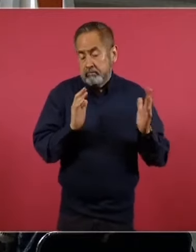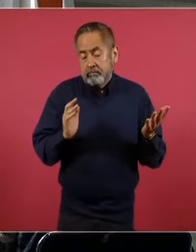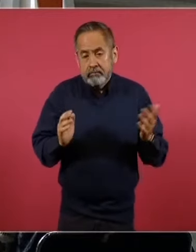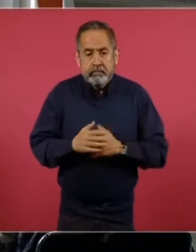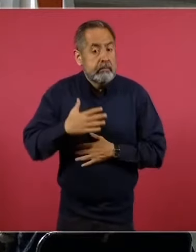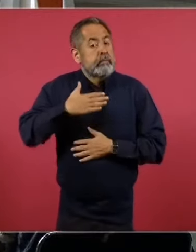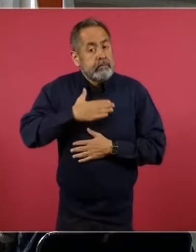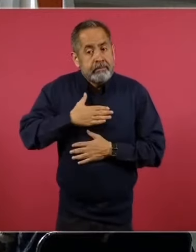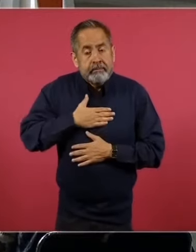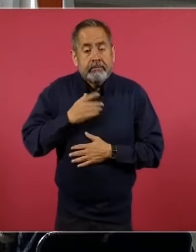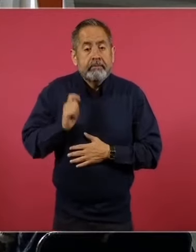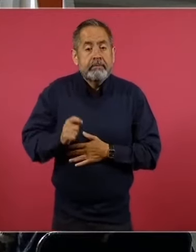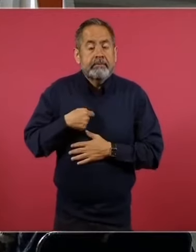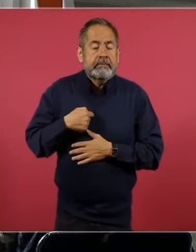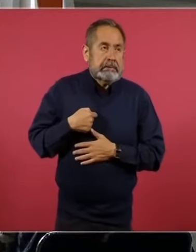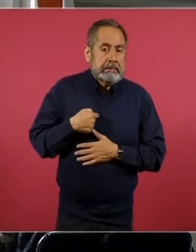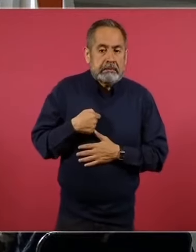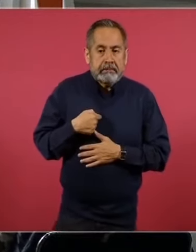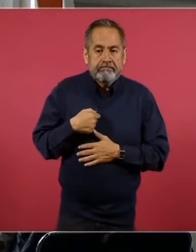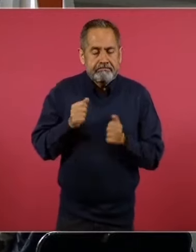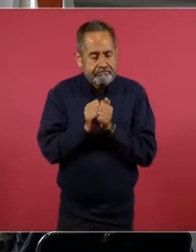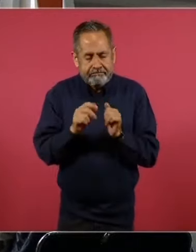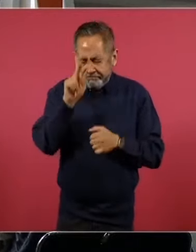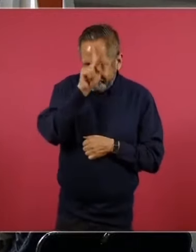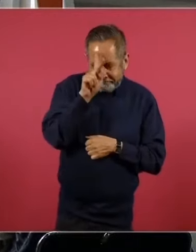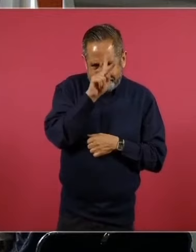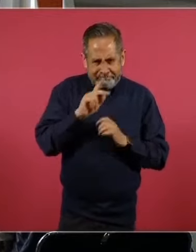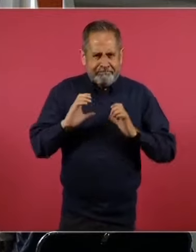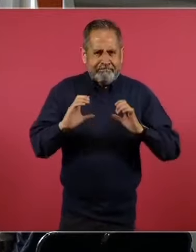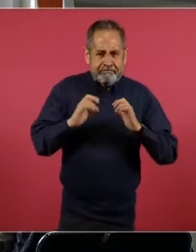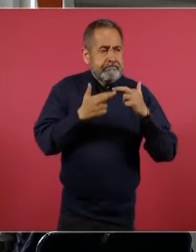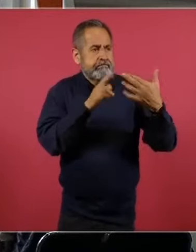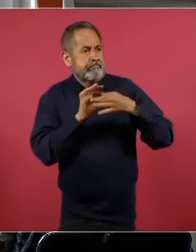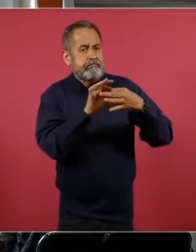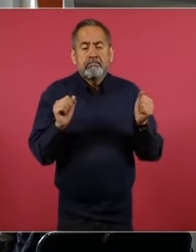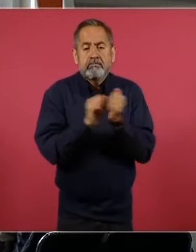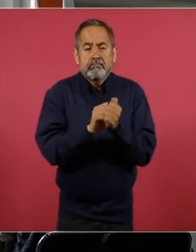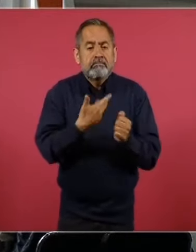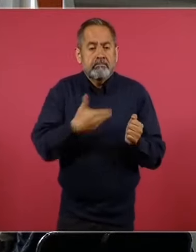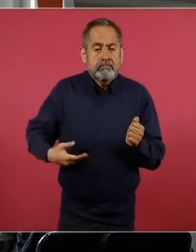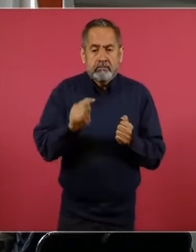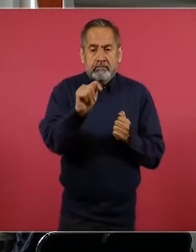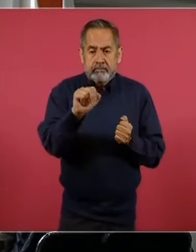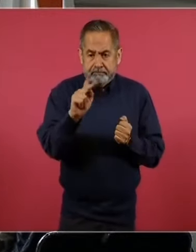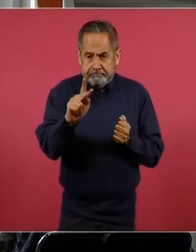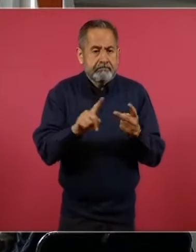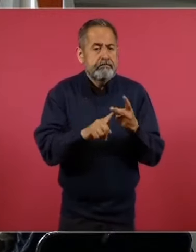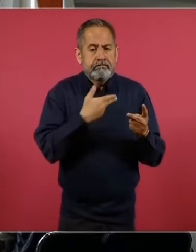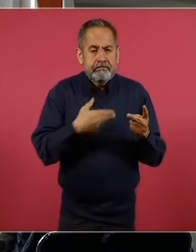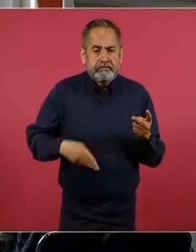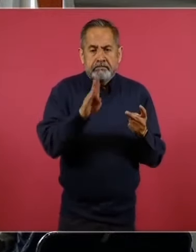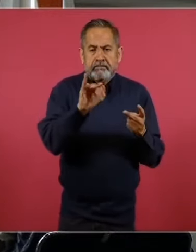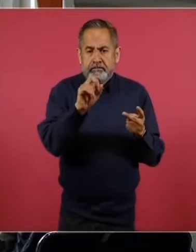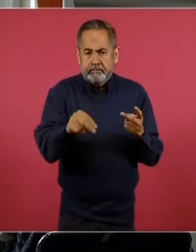A mí me ha tocado mantener la relación con el presidente Trump, con el presidente Baña, en los dos